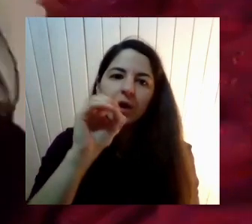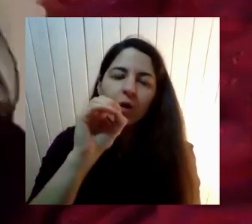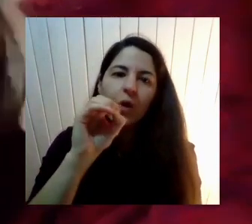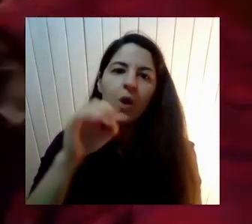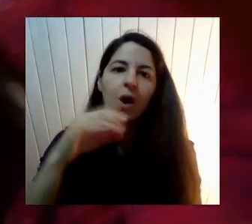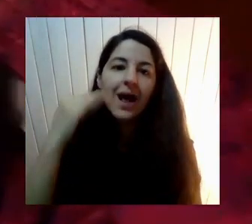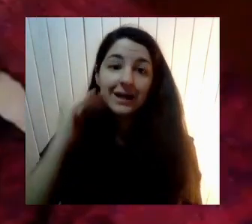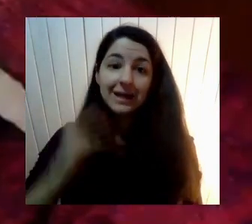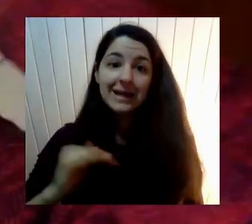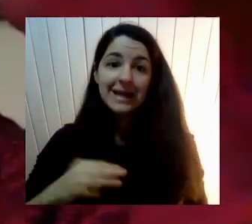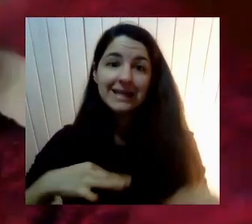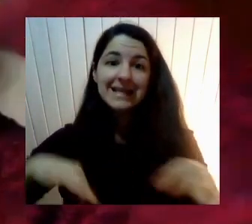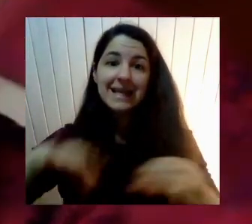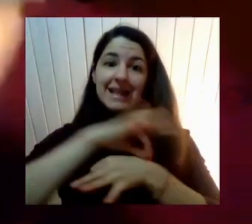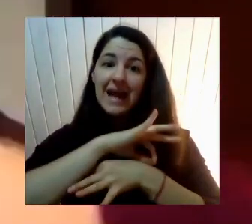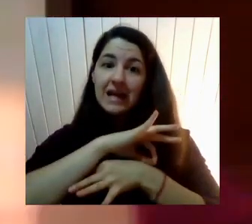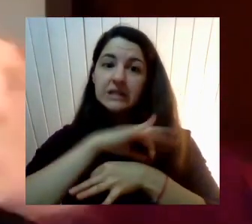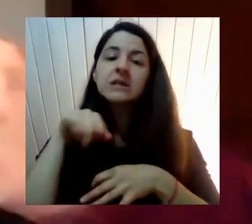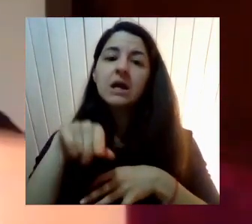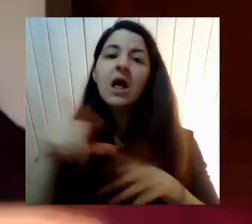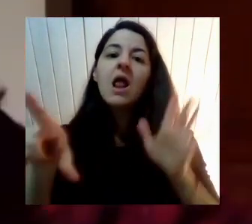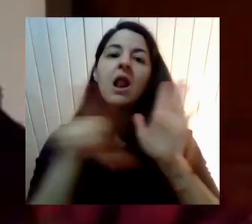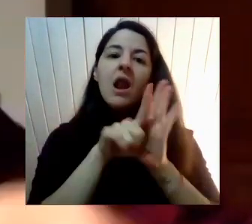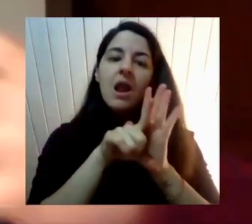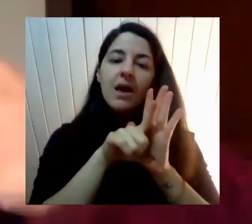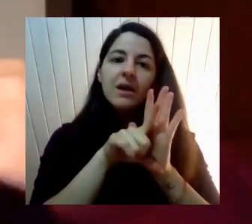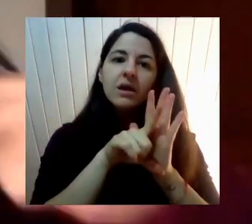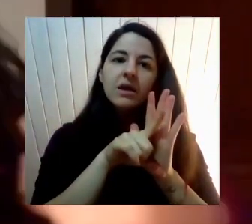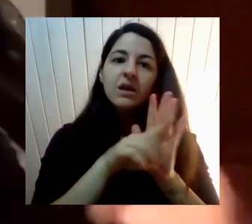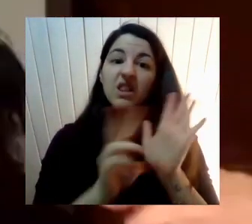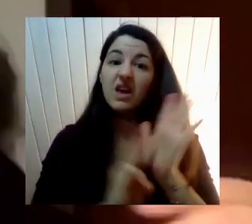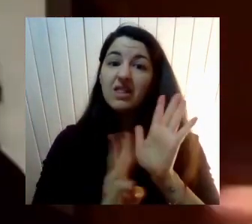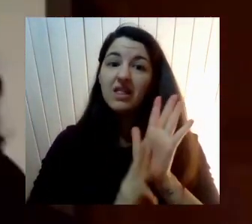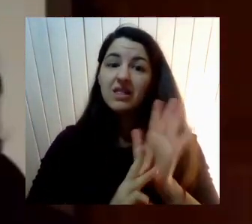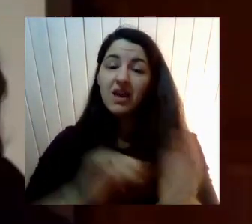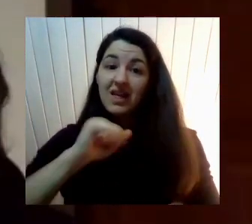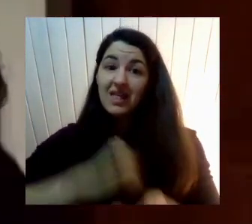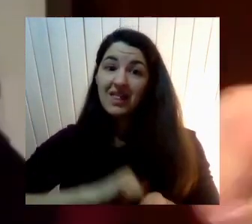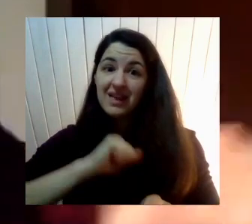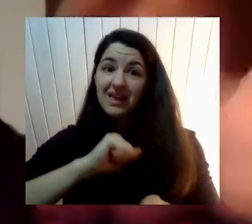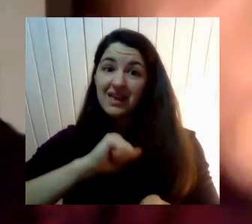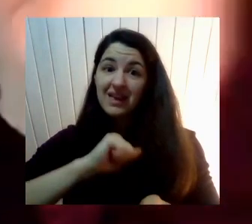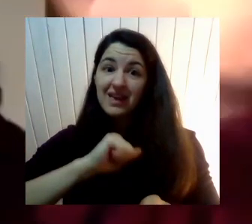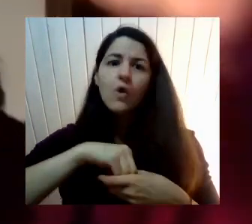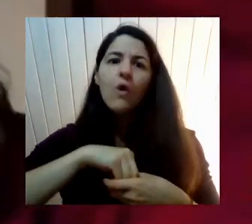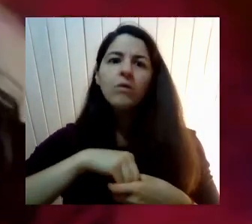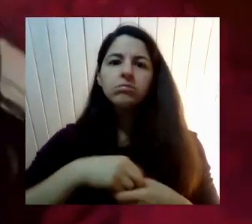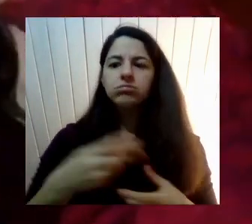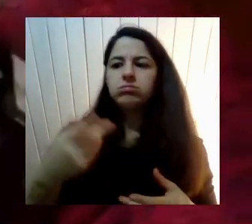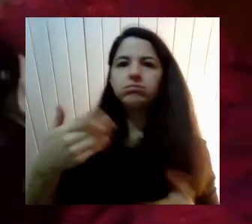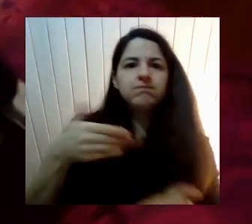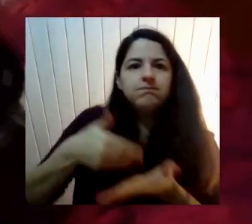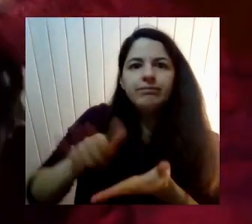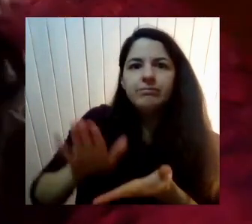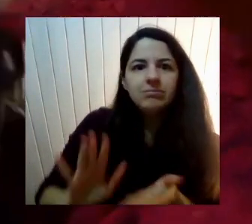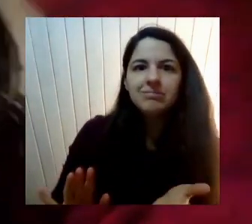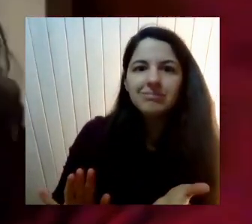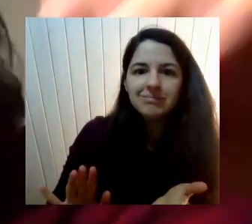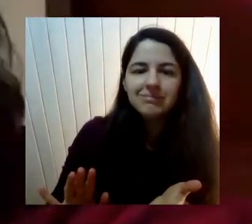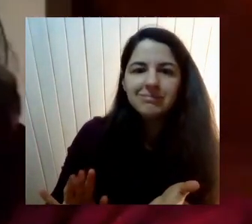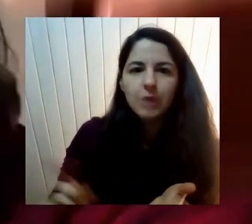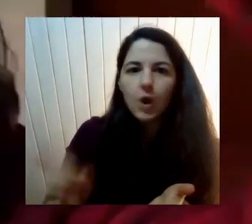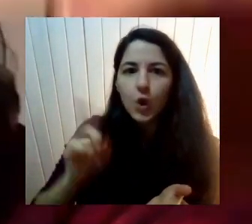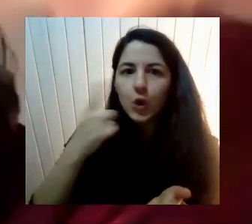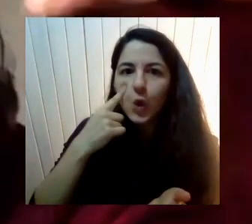Que la ley De identidad De género No siquiera Lo reconoce Ya hay todo un tema Con las edades ¿Cierto? Y Rosario Que es más experto Nos puede contar Con